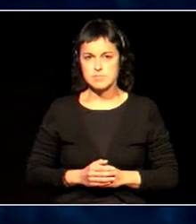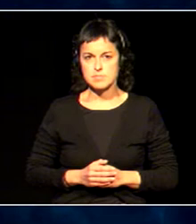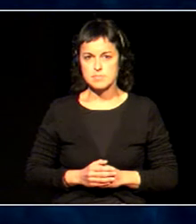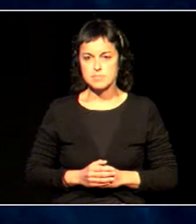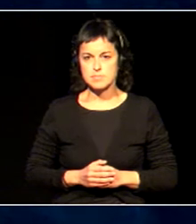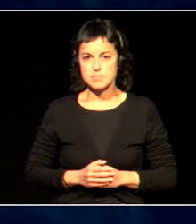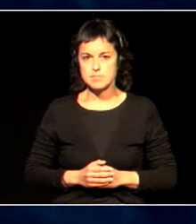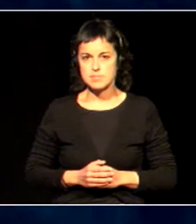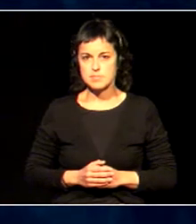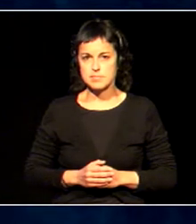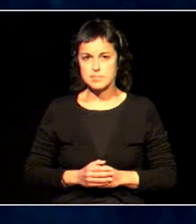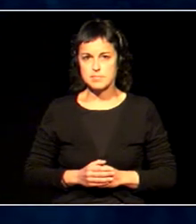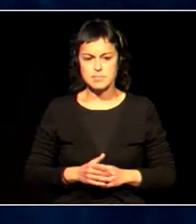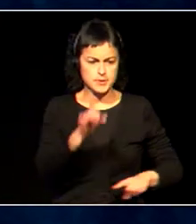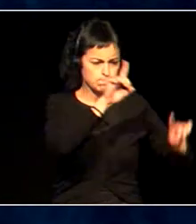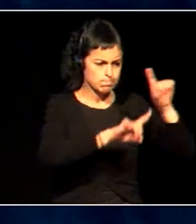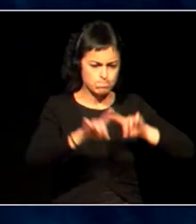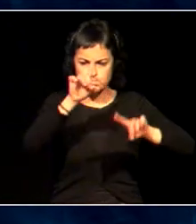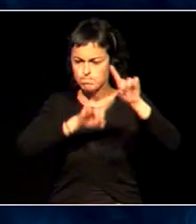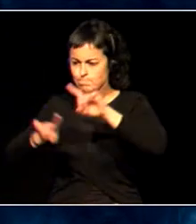Arrazuetatik ikusten duena.